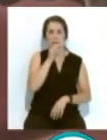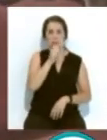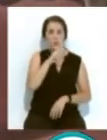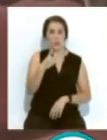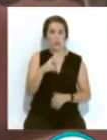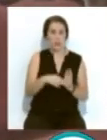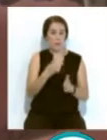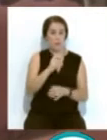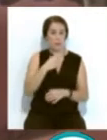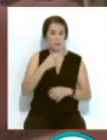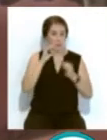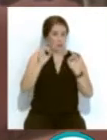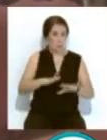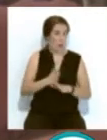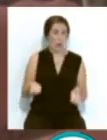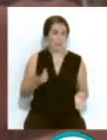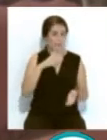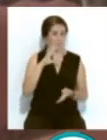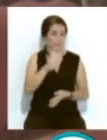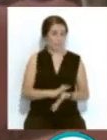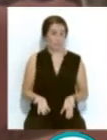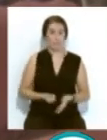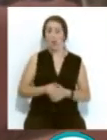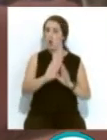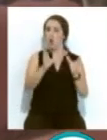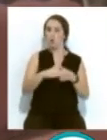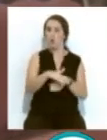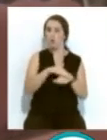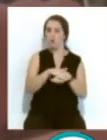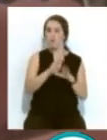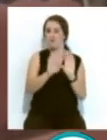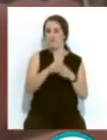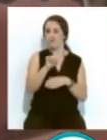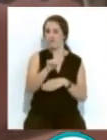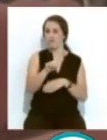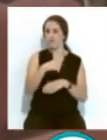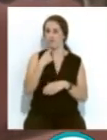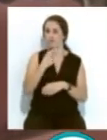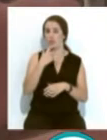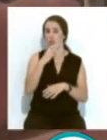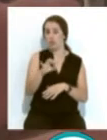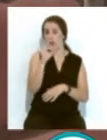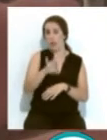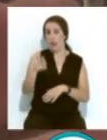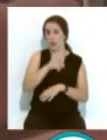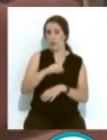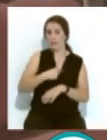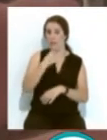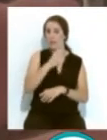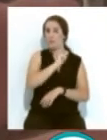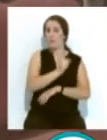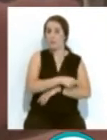2020 también irán con mucho retraso. El Grupo Municipal Socialista, una vez aprobados los presupuestos del Instituto Municipal de